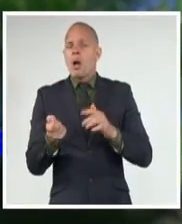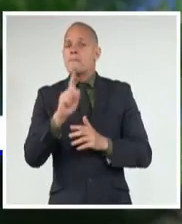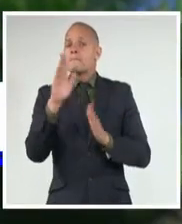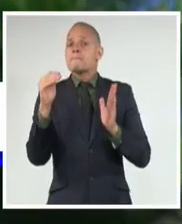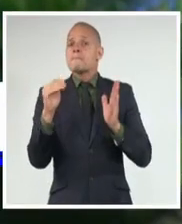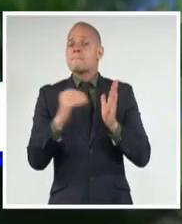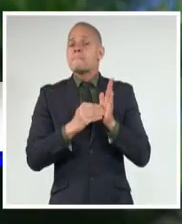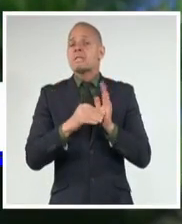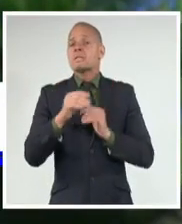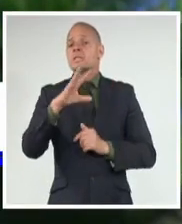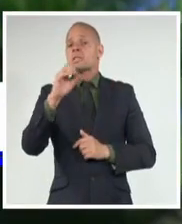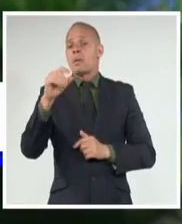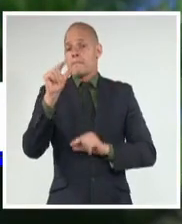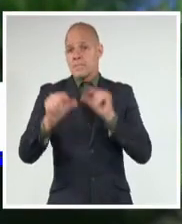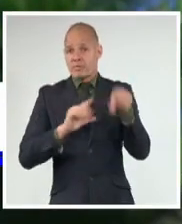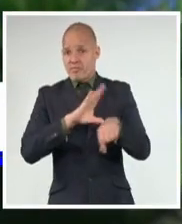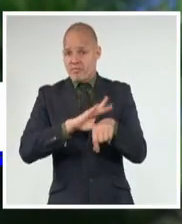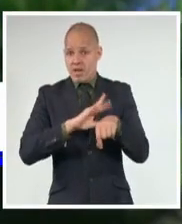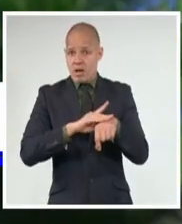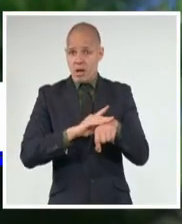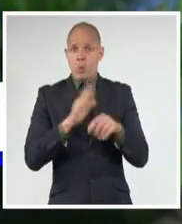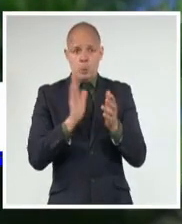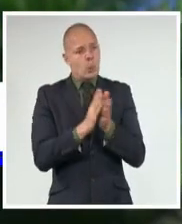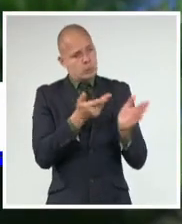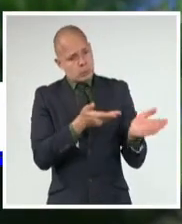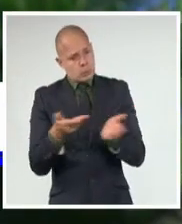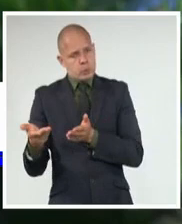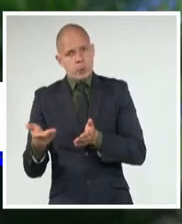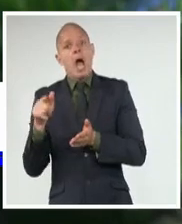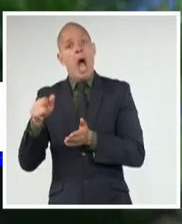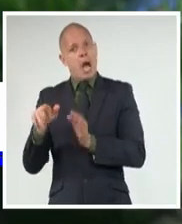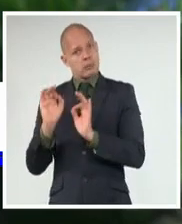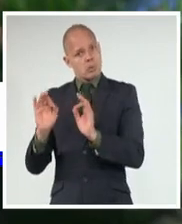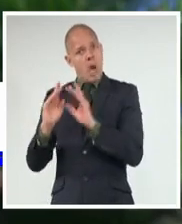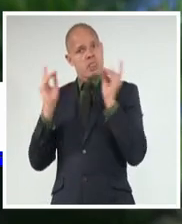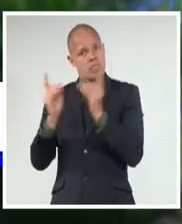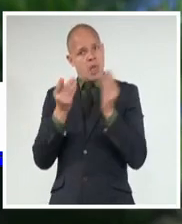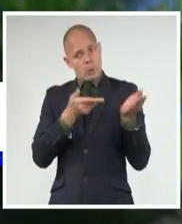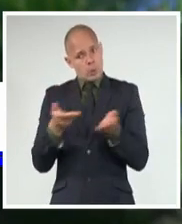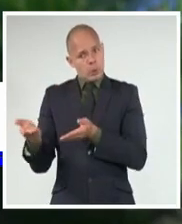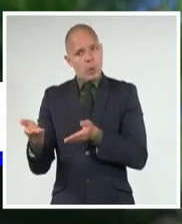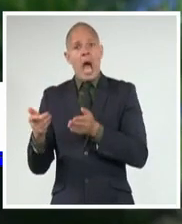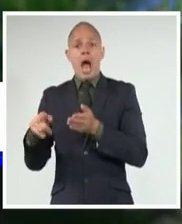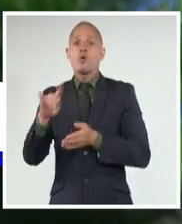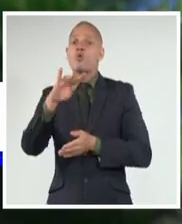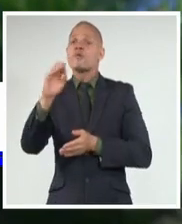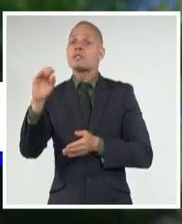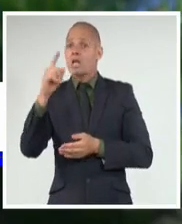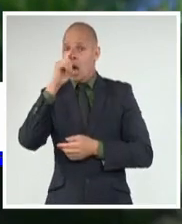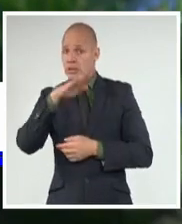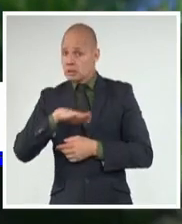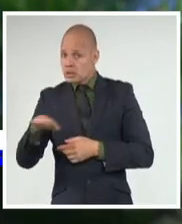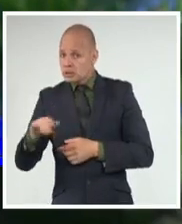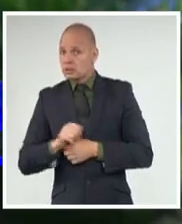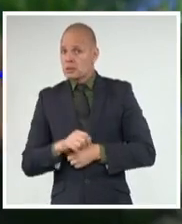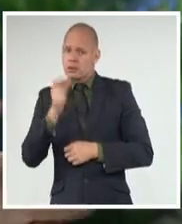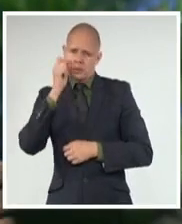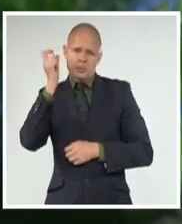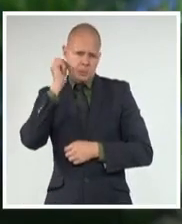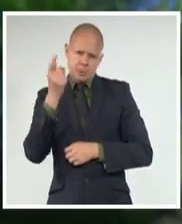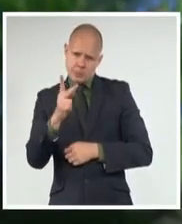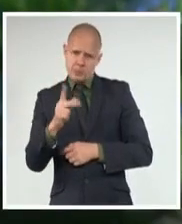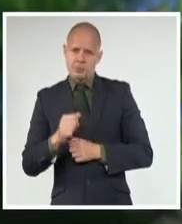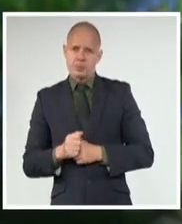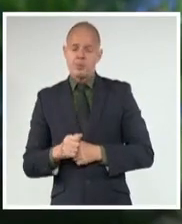pacientes, dentro de los cuales 900 eran niños y niñas y